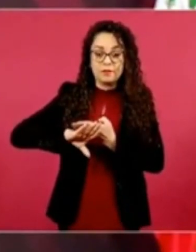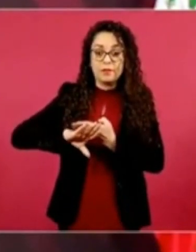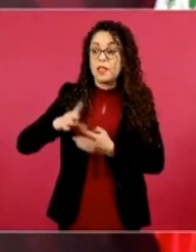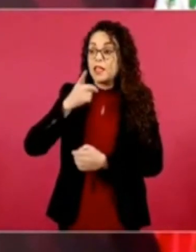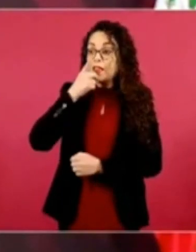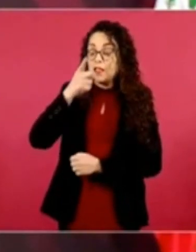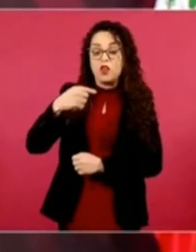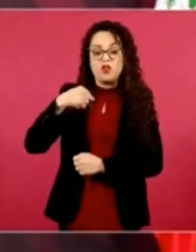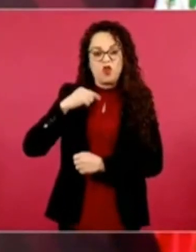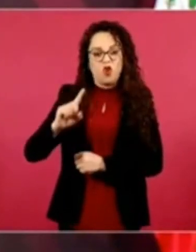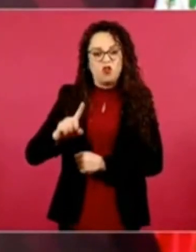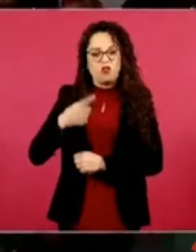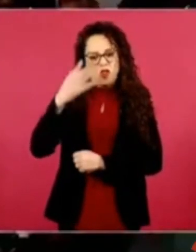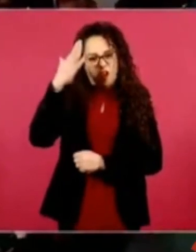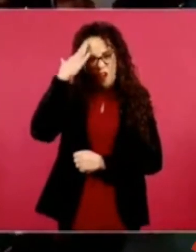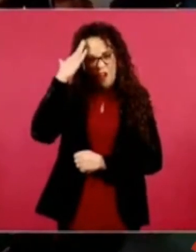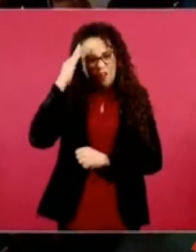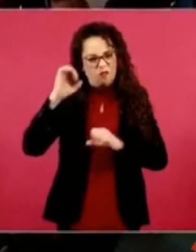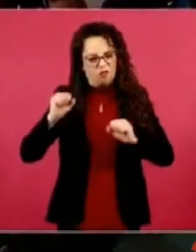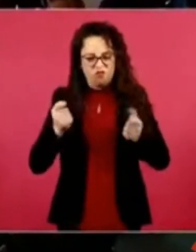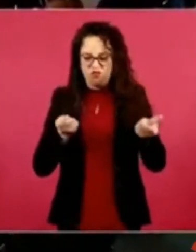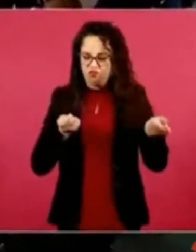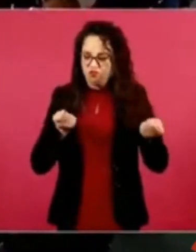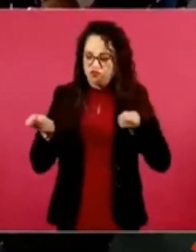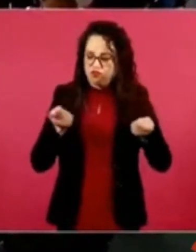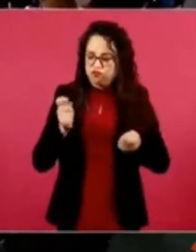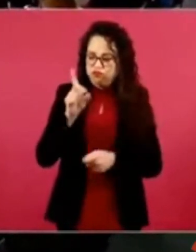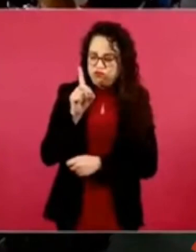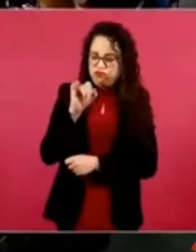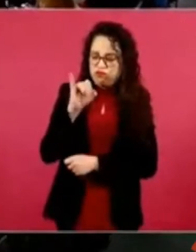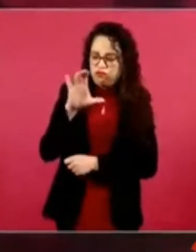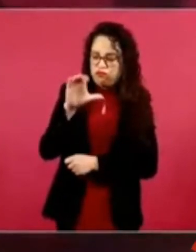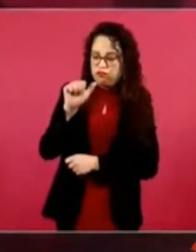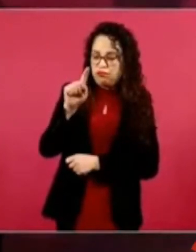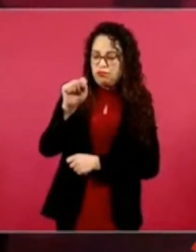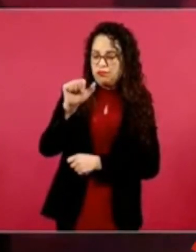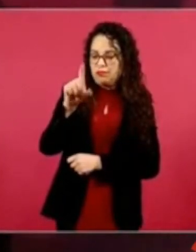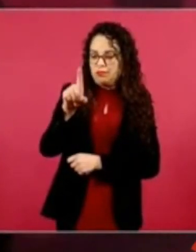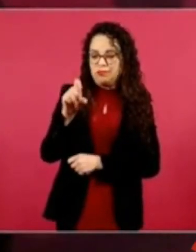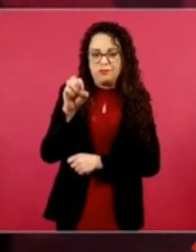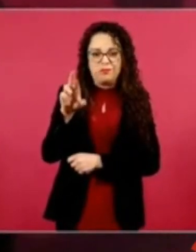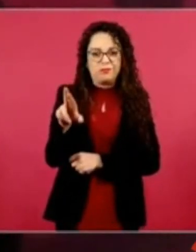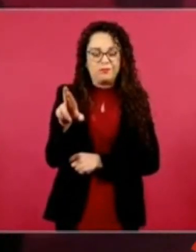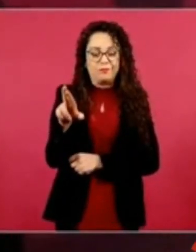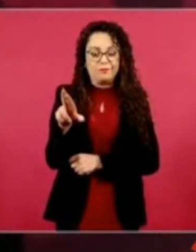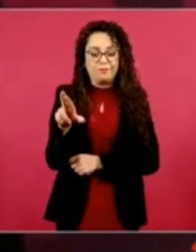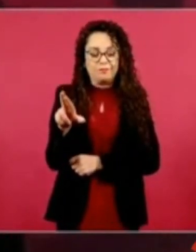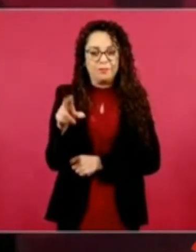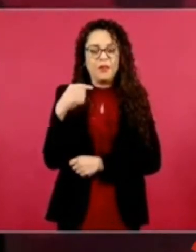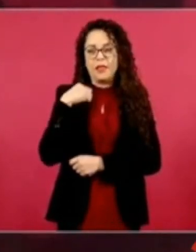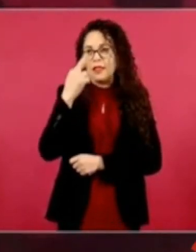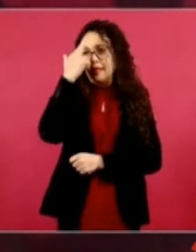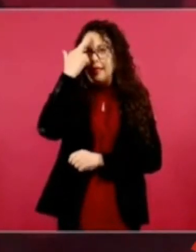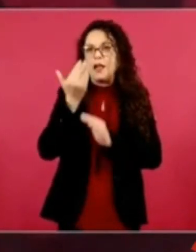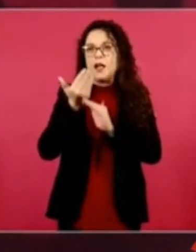Me acuerdo que en el 2006 con la campaña, Monsi escribió un artículo